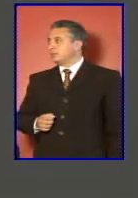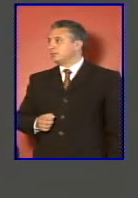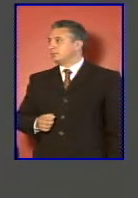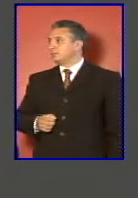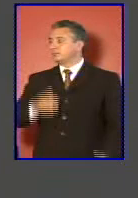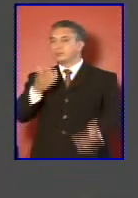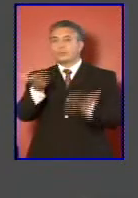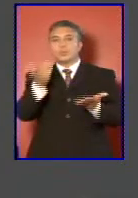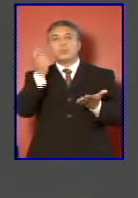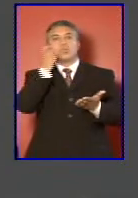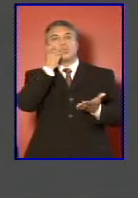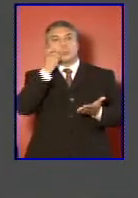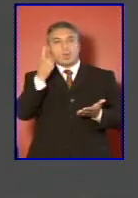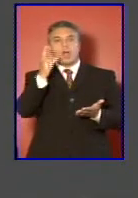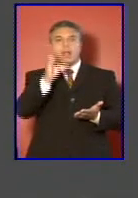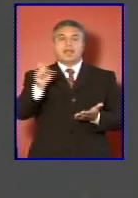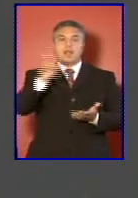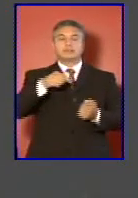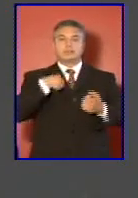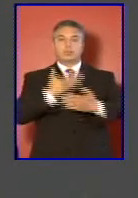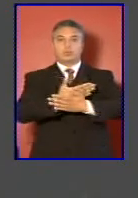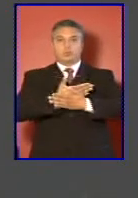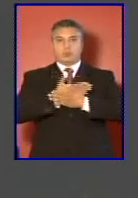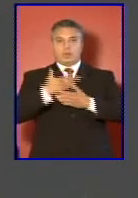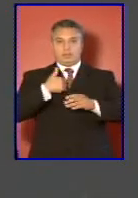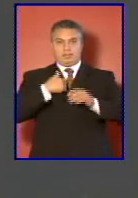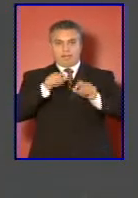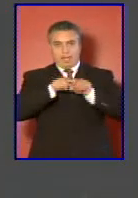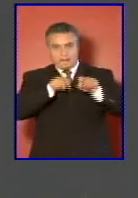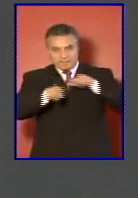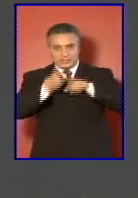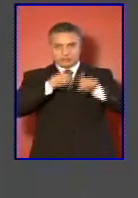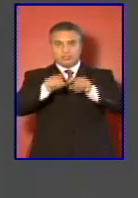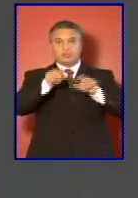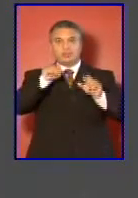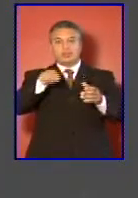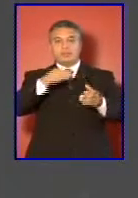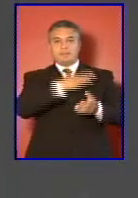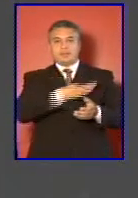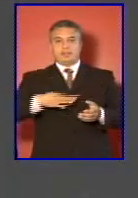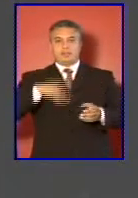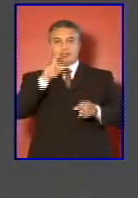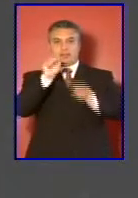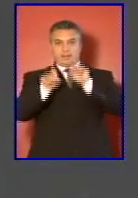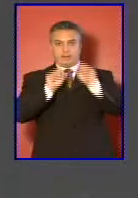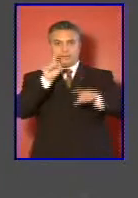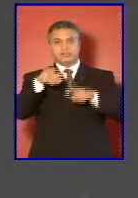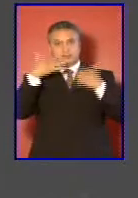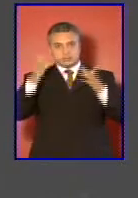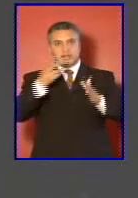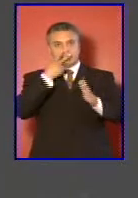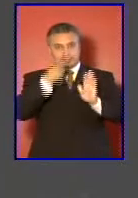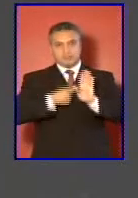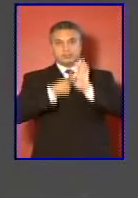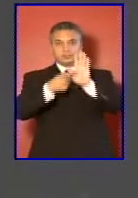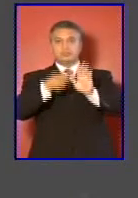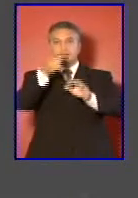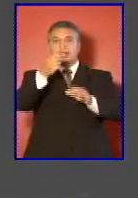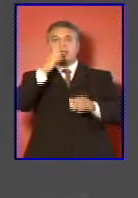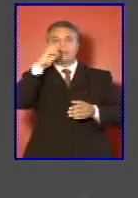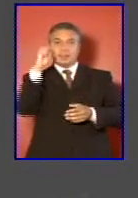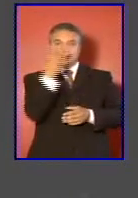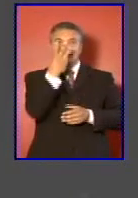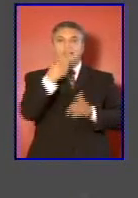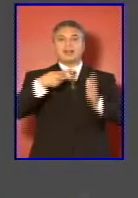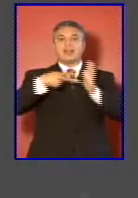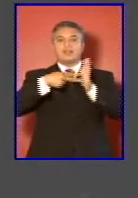¿Cuál es nuestra misión como Ministerio de Defensa? Y que está por lo demás reflejado en la tercera edición